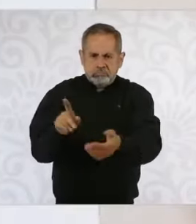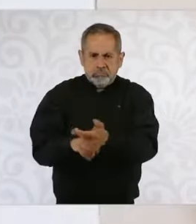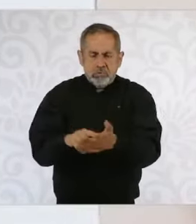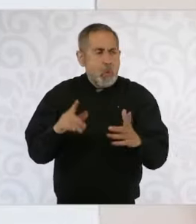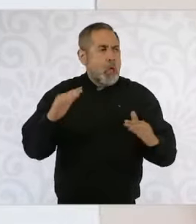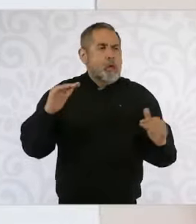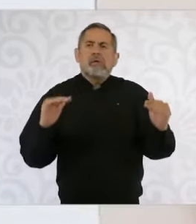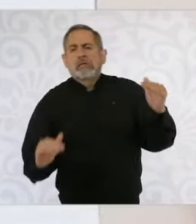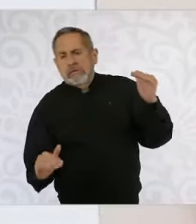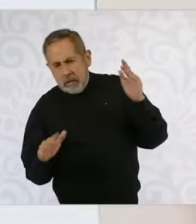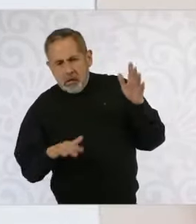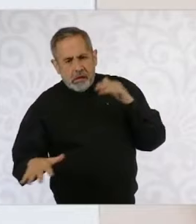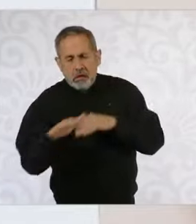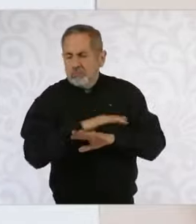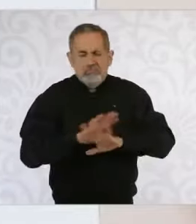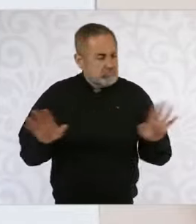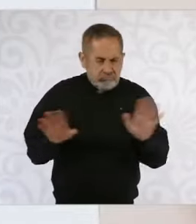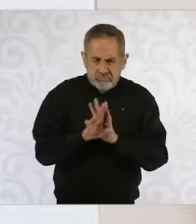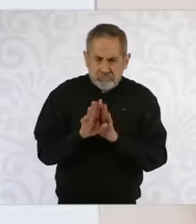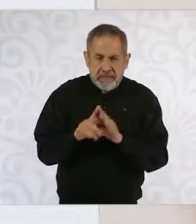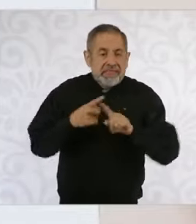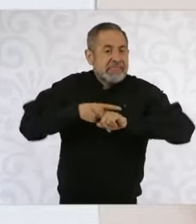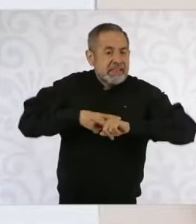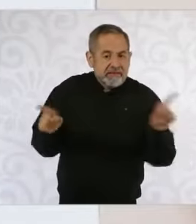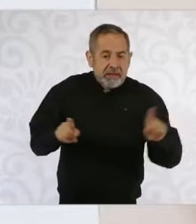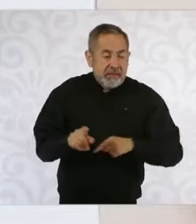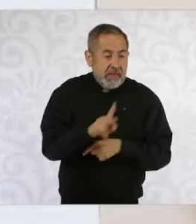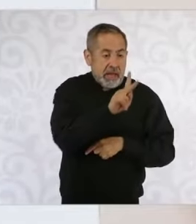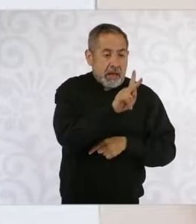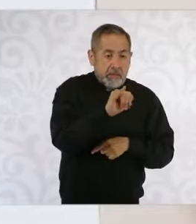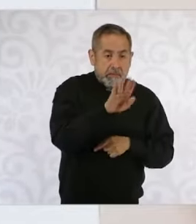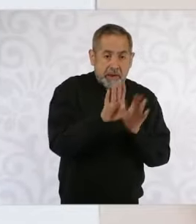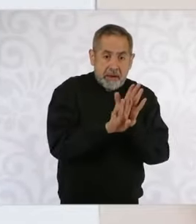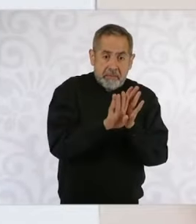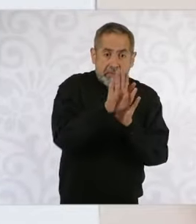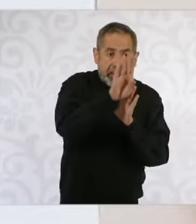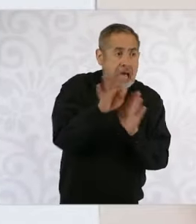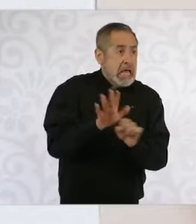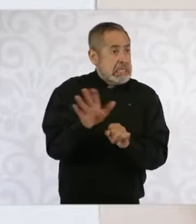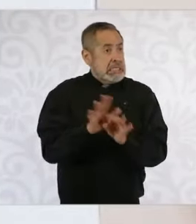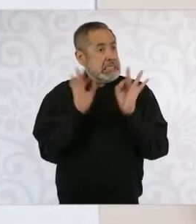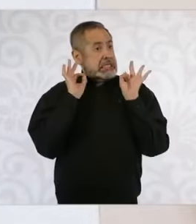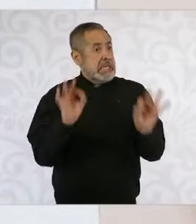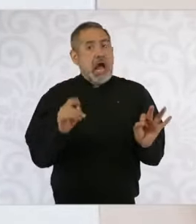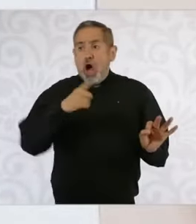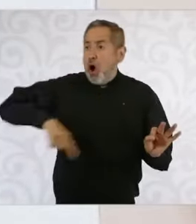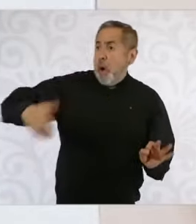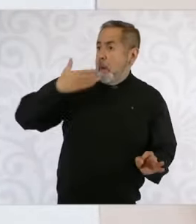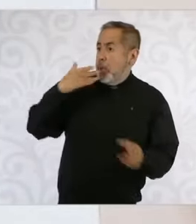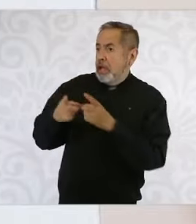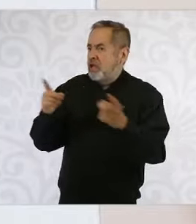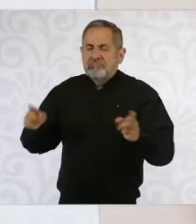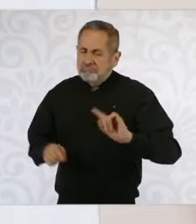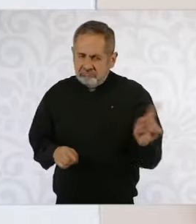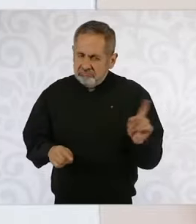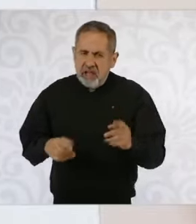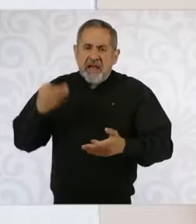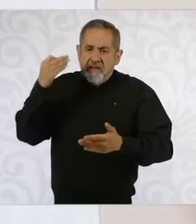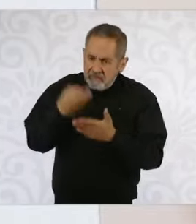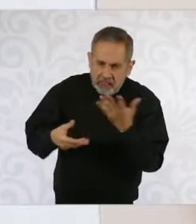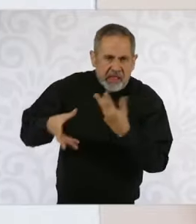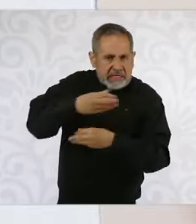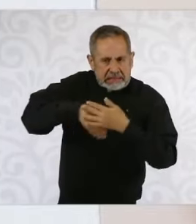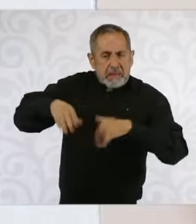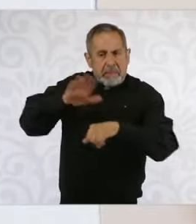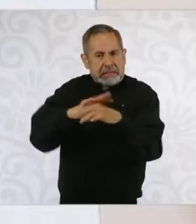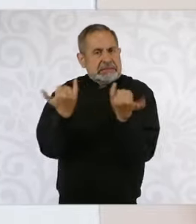desigualdad y que el crecimiento como el PIB no era suficiente para poder hablar del desarrollo sustentable y equitativo